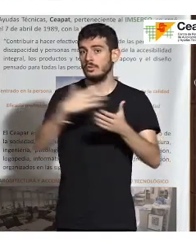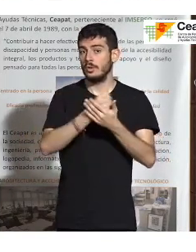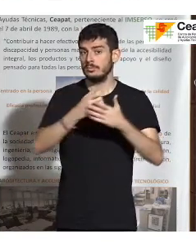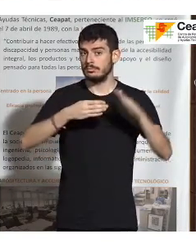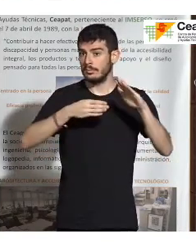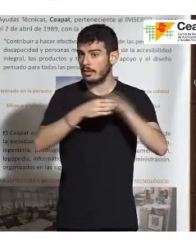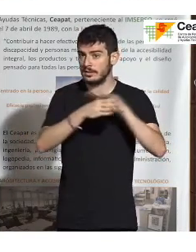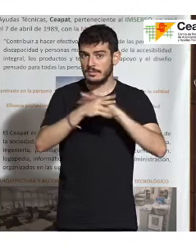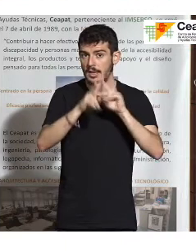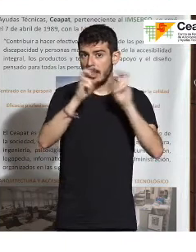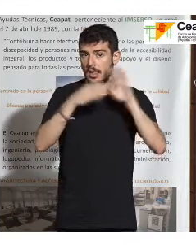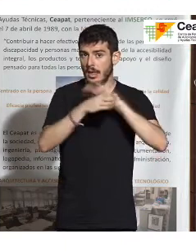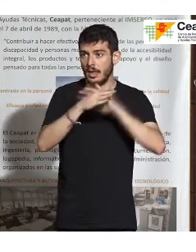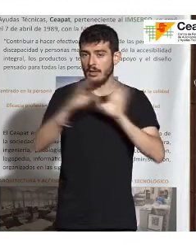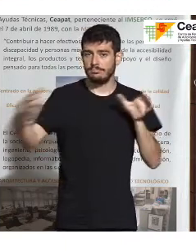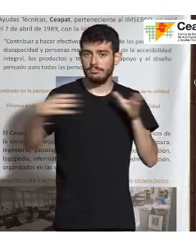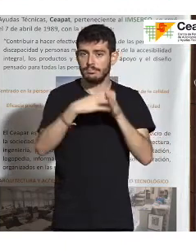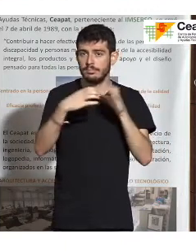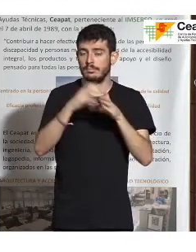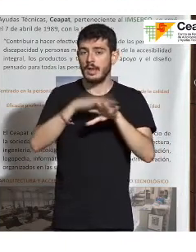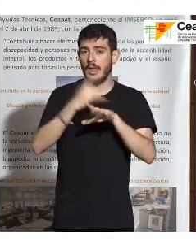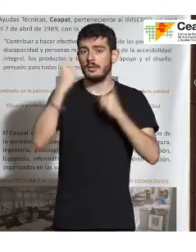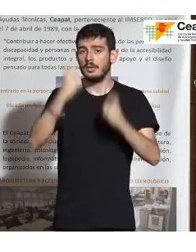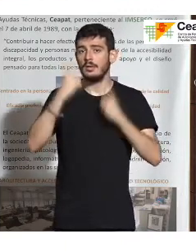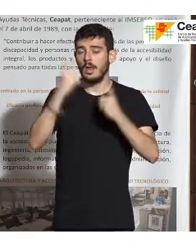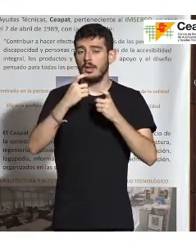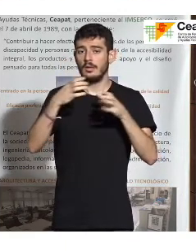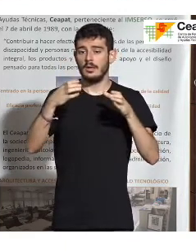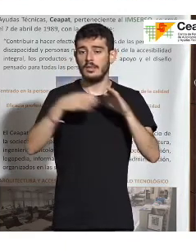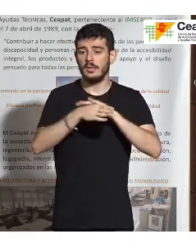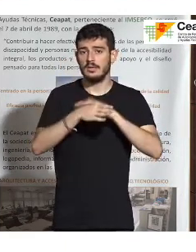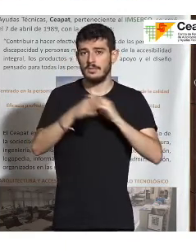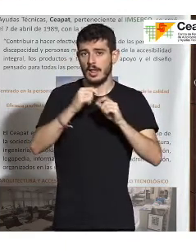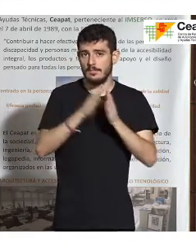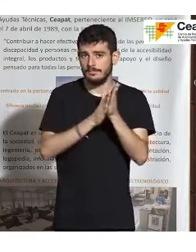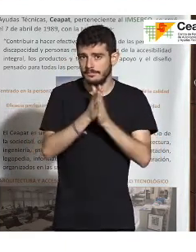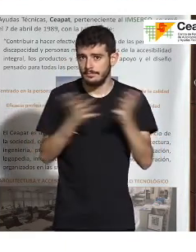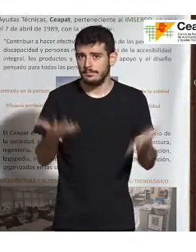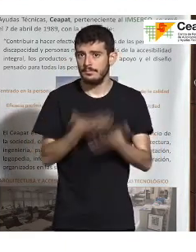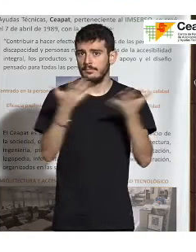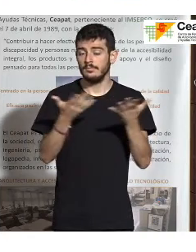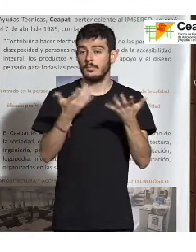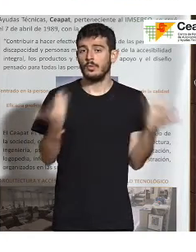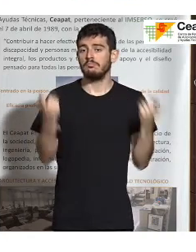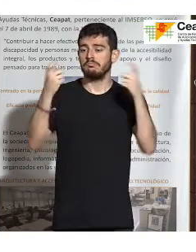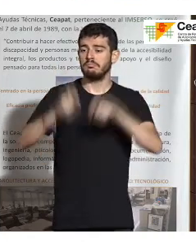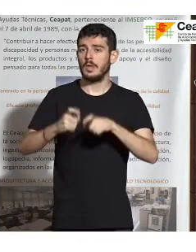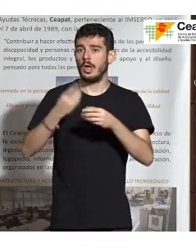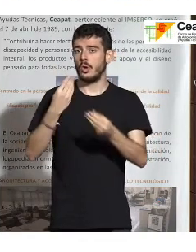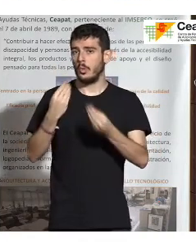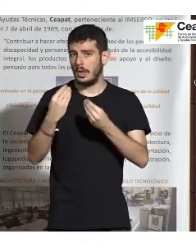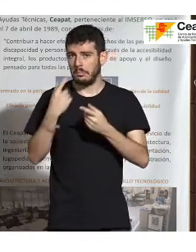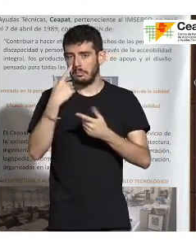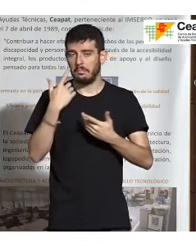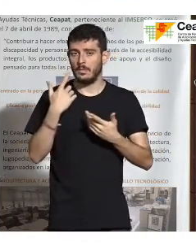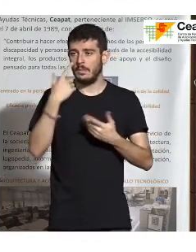y tratar de impulsar la accesibilidad dentro de la norma. Entonces, bueno, pues no sé, quedamos un día a comer, empezamos a pensar